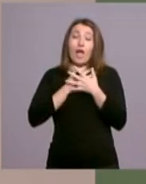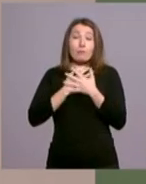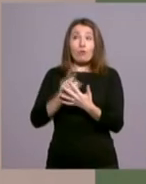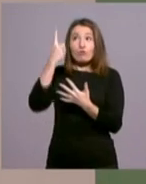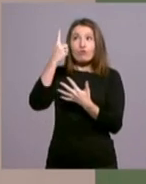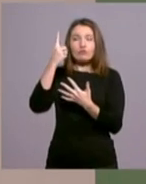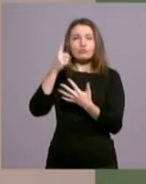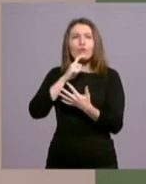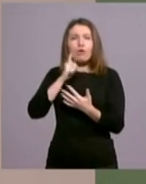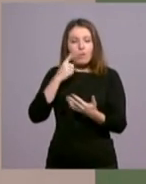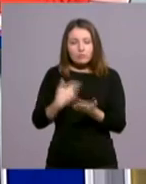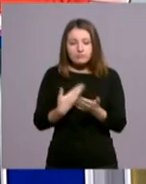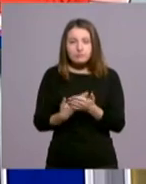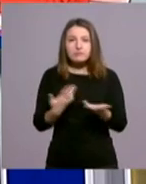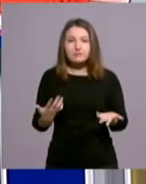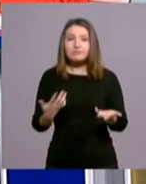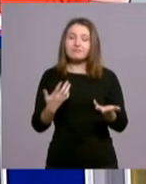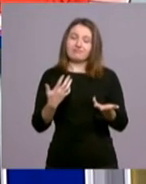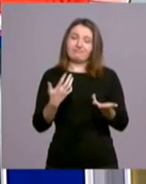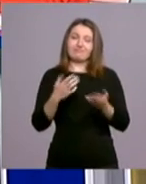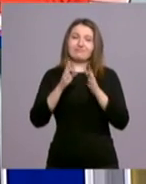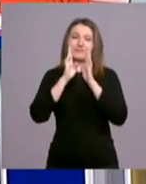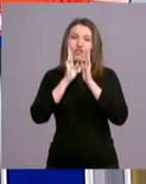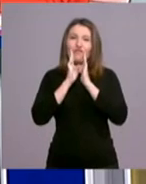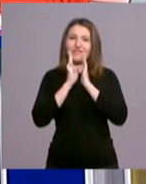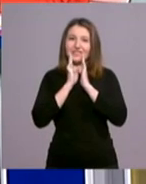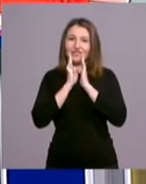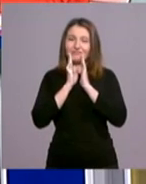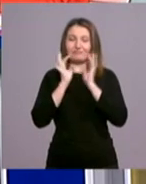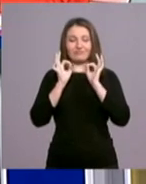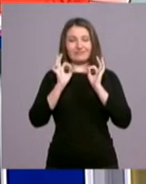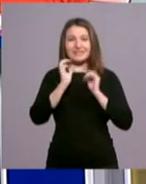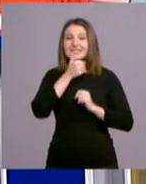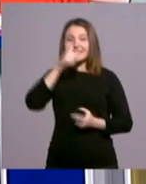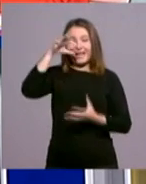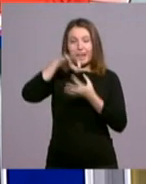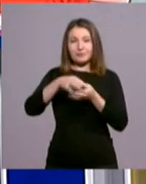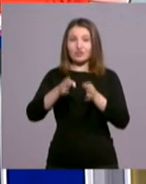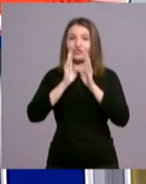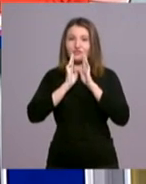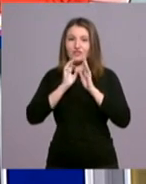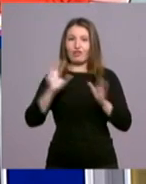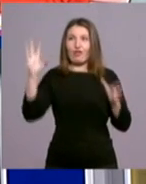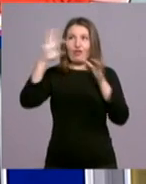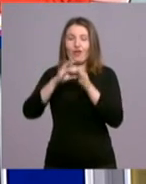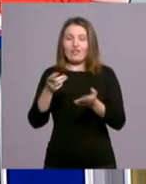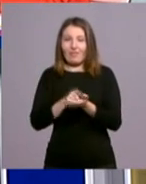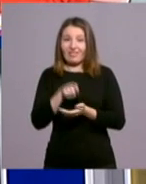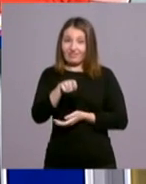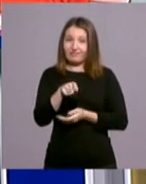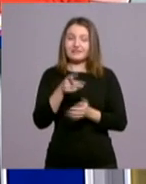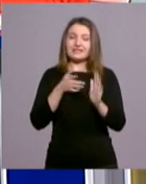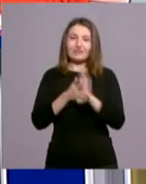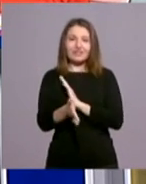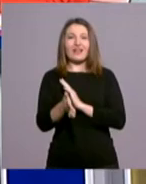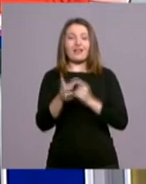amor, en nuestra debilidad, en el sacramento de la penitencia, en la reconciliación, en las confesiones. Y entonces tenemos, por un lado, esa